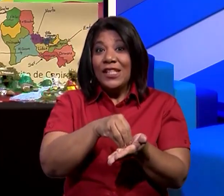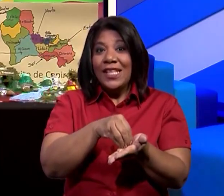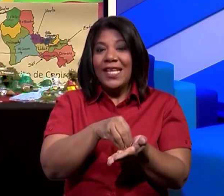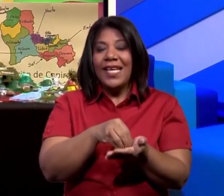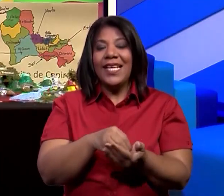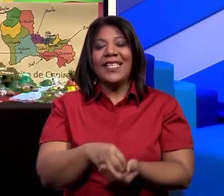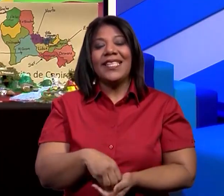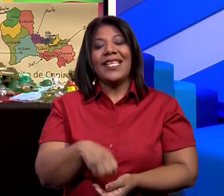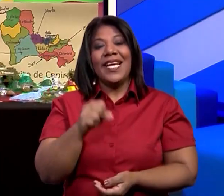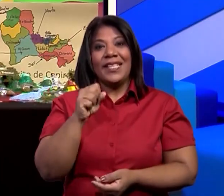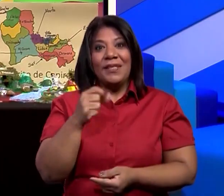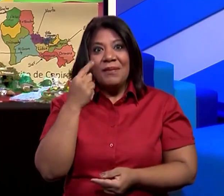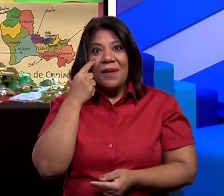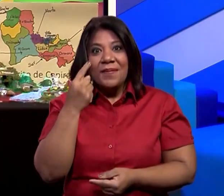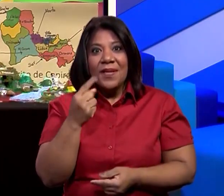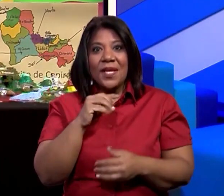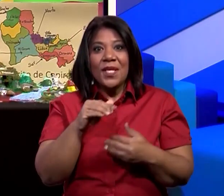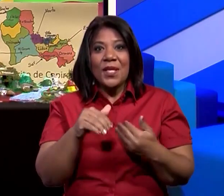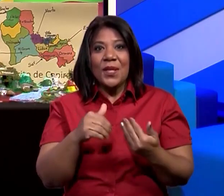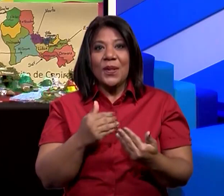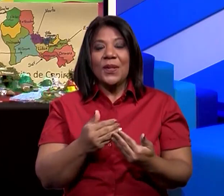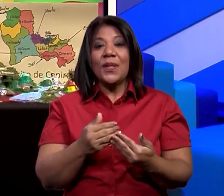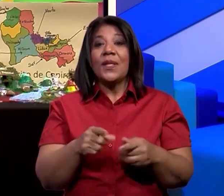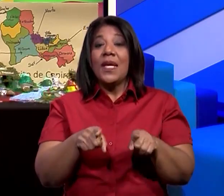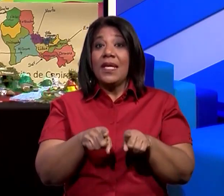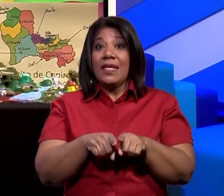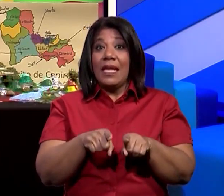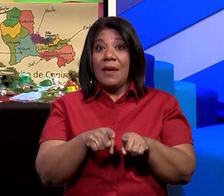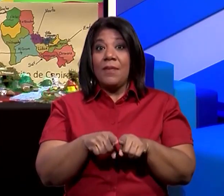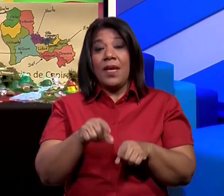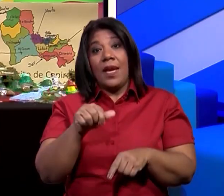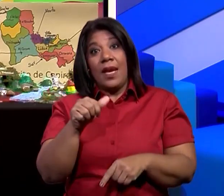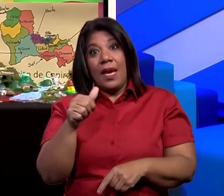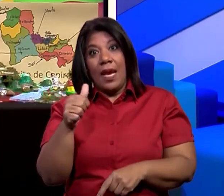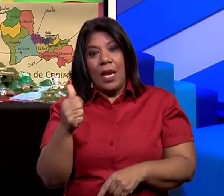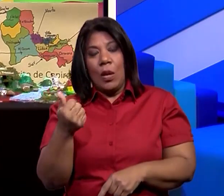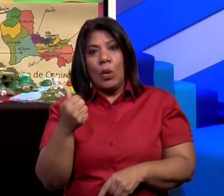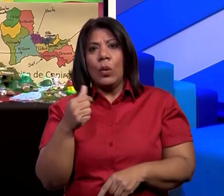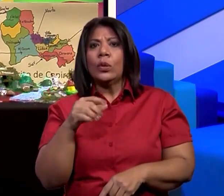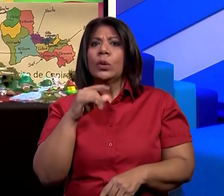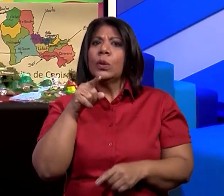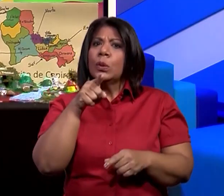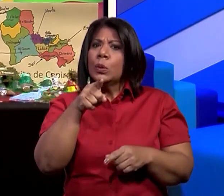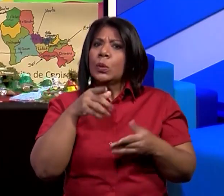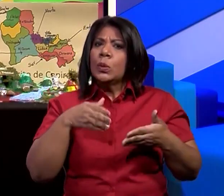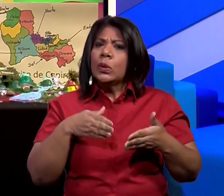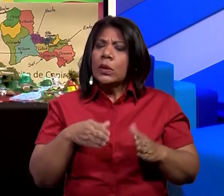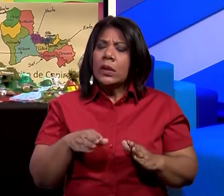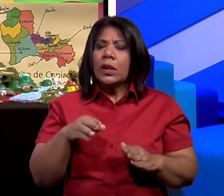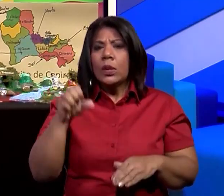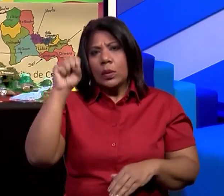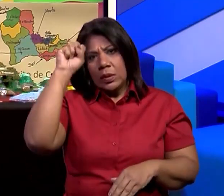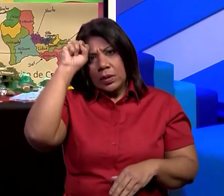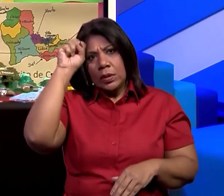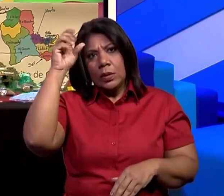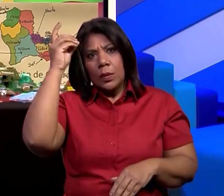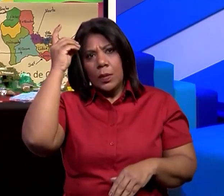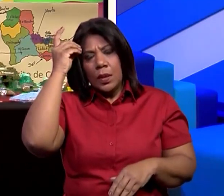Entonces, vemos que el niño con discapacidad cognitiva también puede utilizar los cintillos.